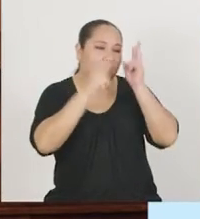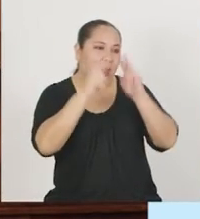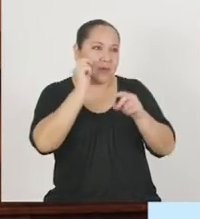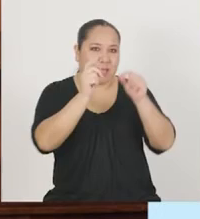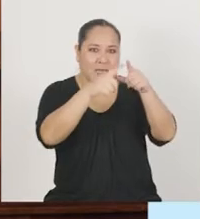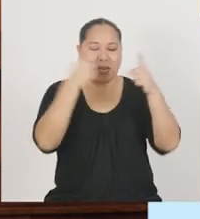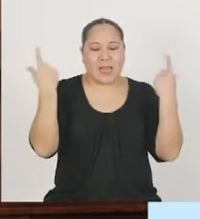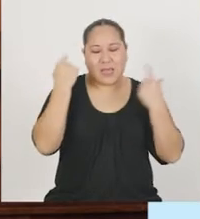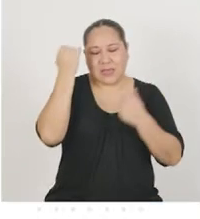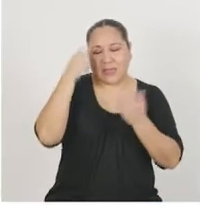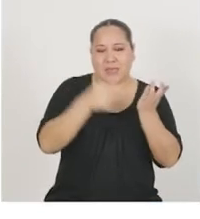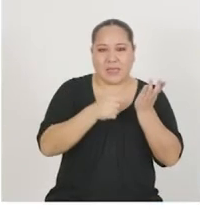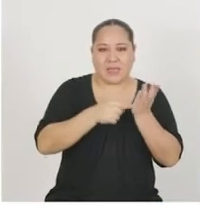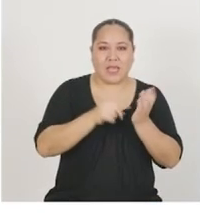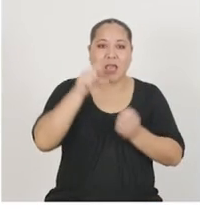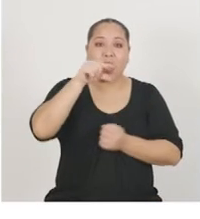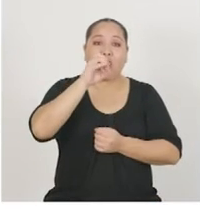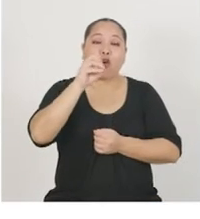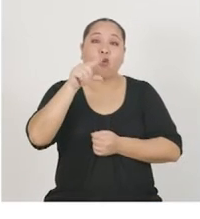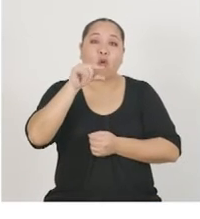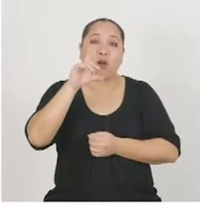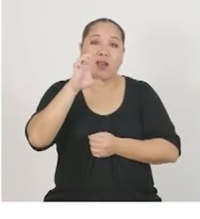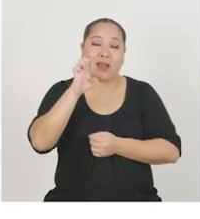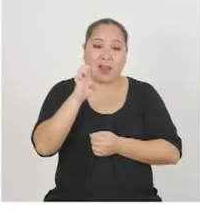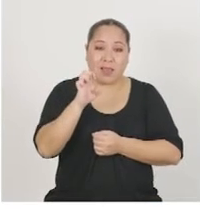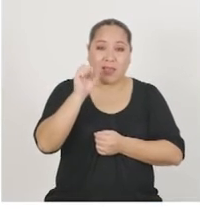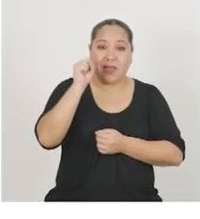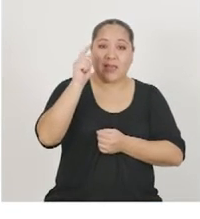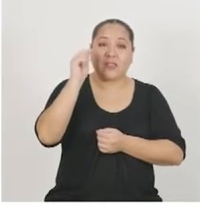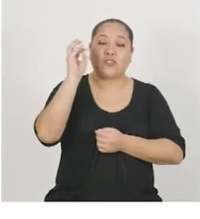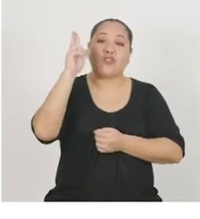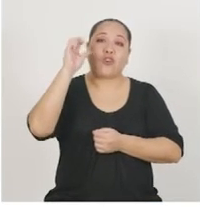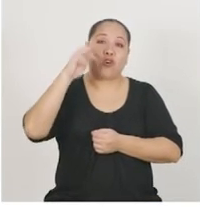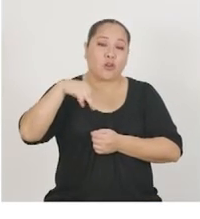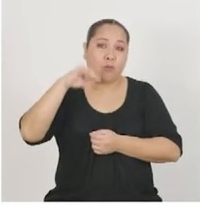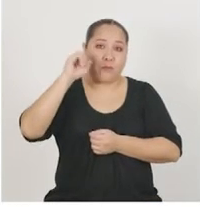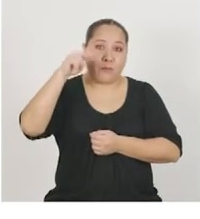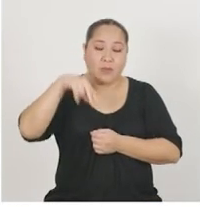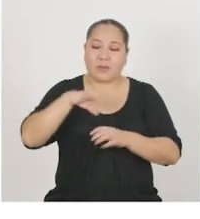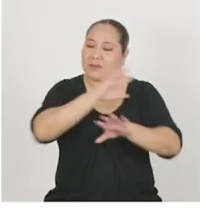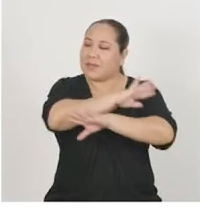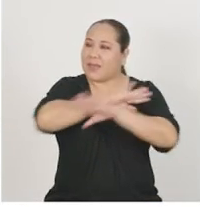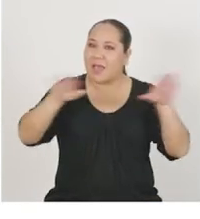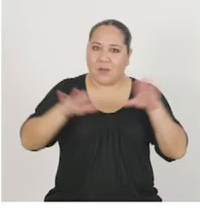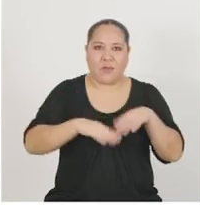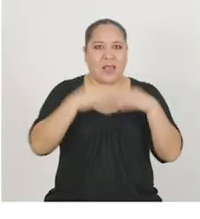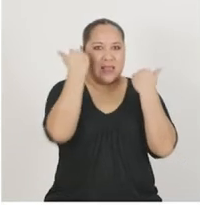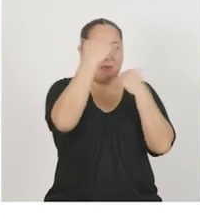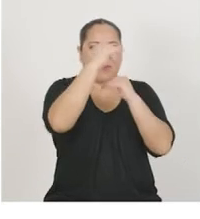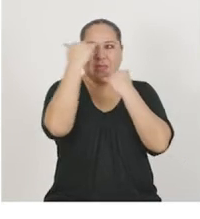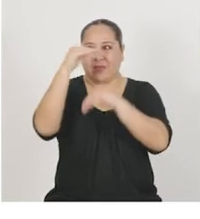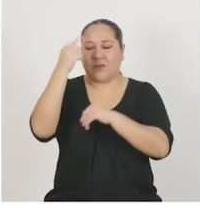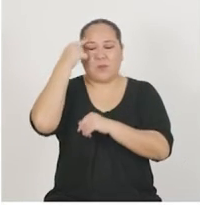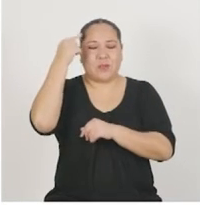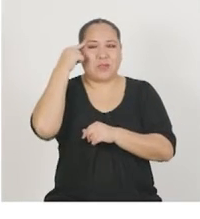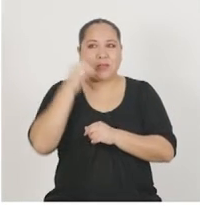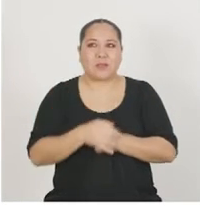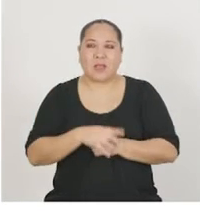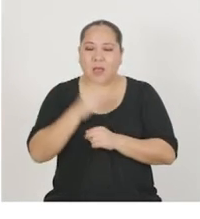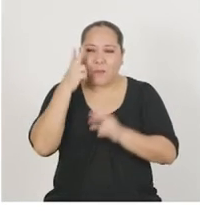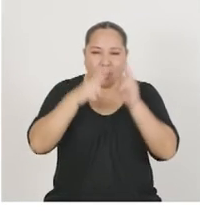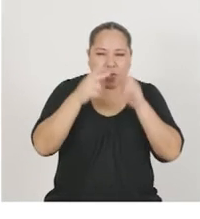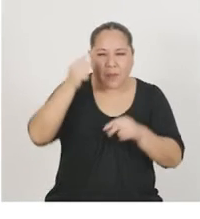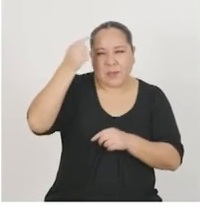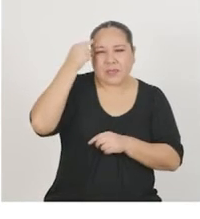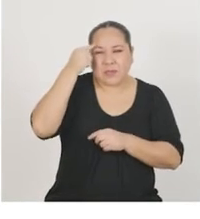gran técnica de creatividad. El Google Storming nos permite romper con las limitaciones habituales del pensamiento y